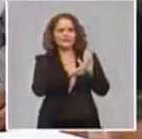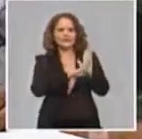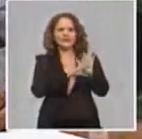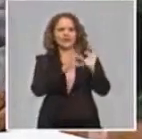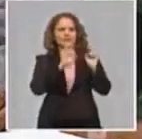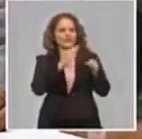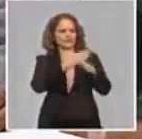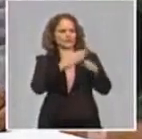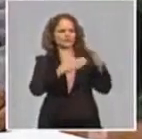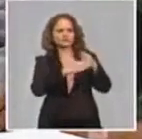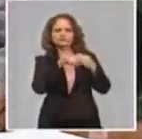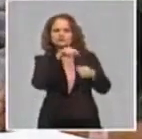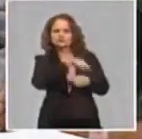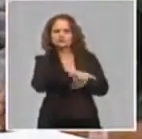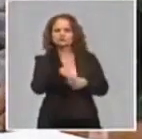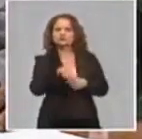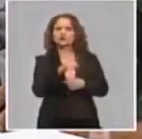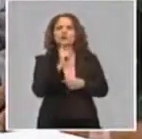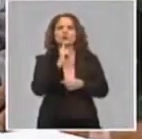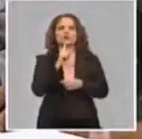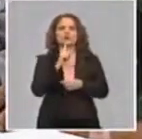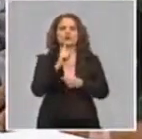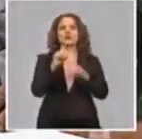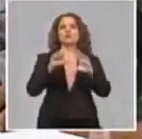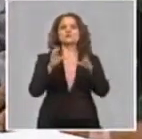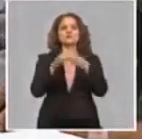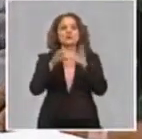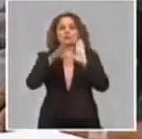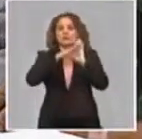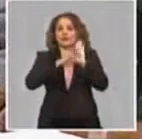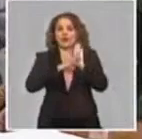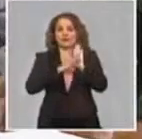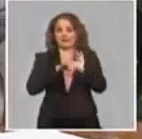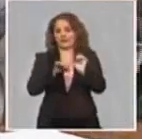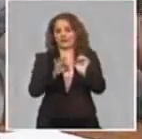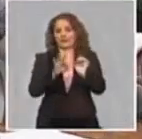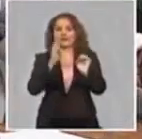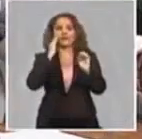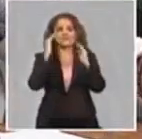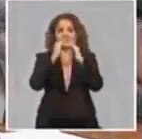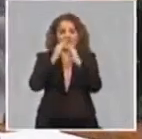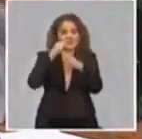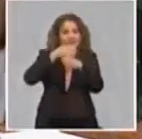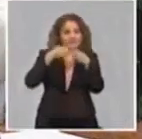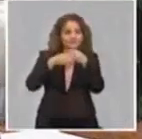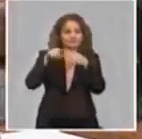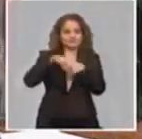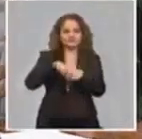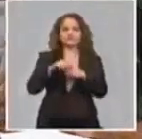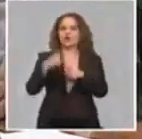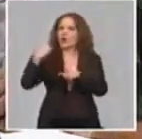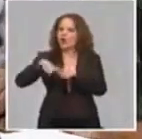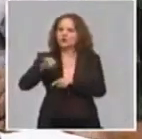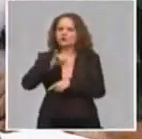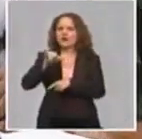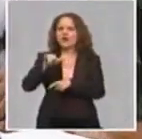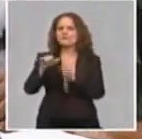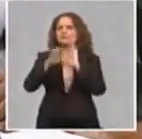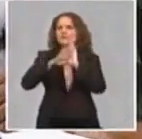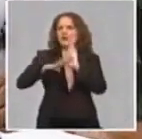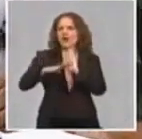la vivienda, el programa industrial, con algunas obras que inclusive en su momento tuvieron algún atraso, ahora están inclusive